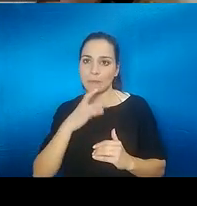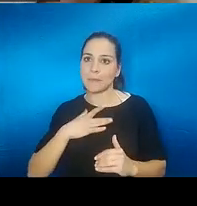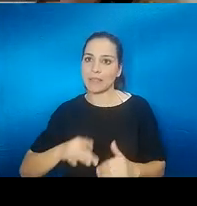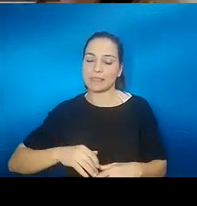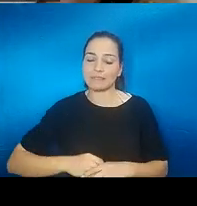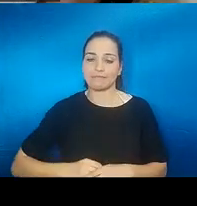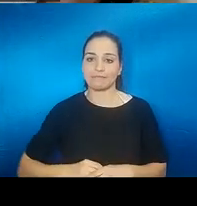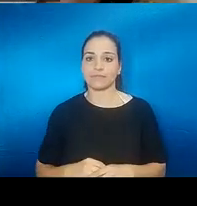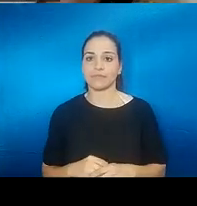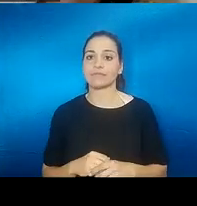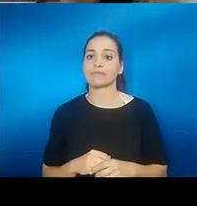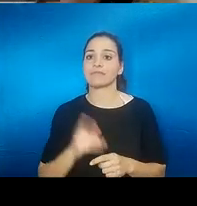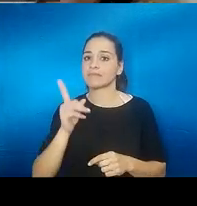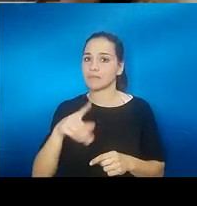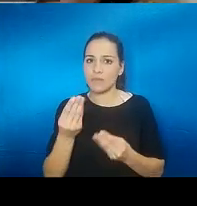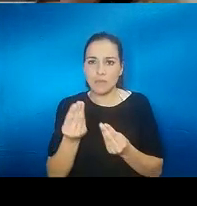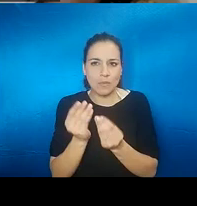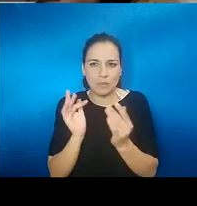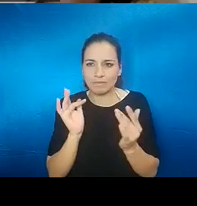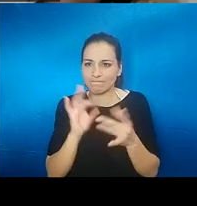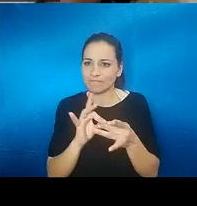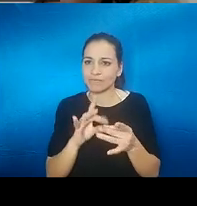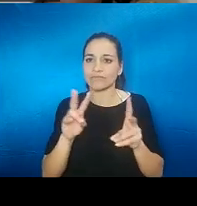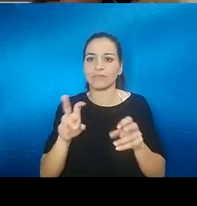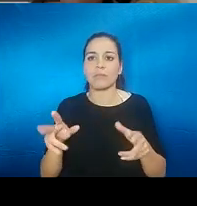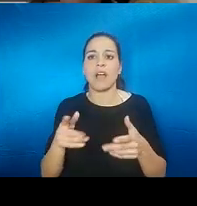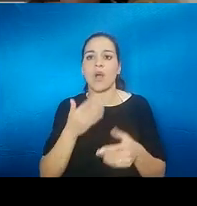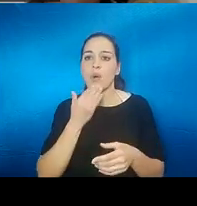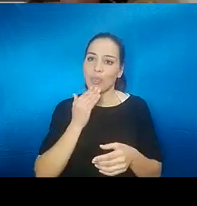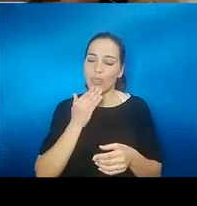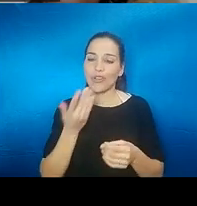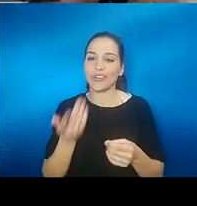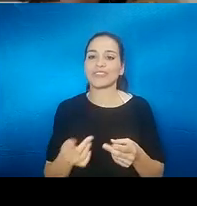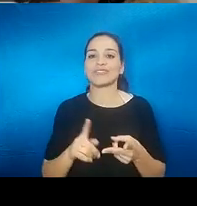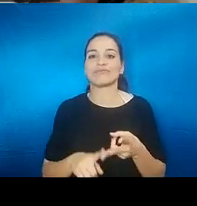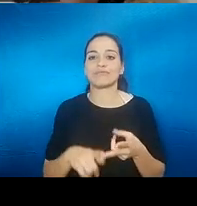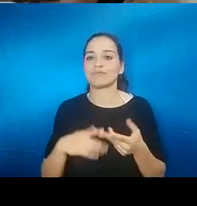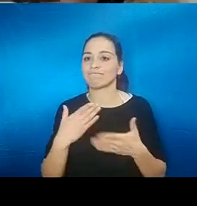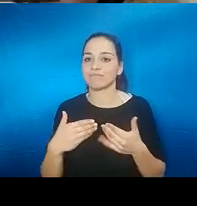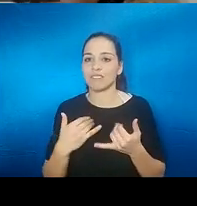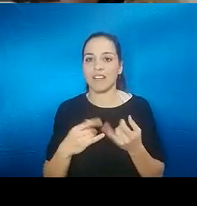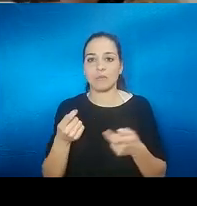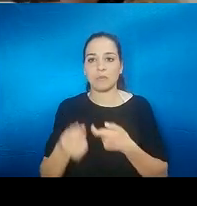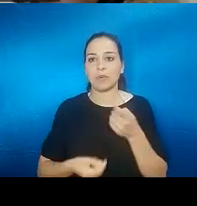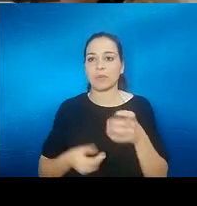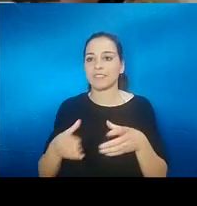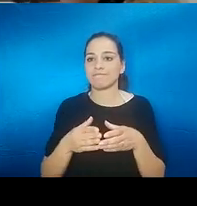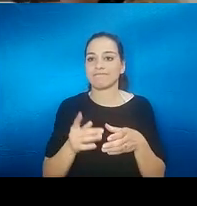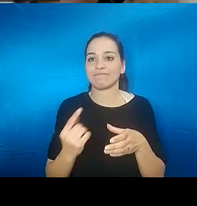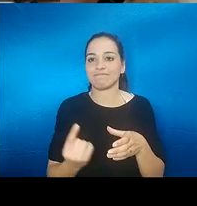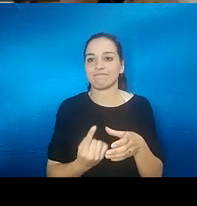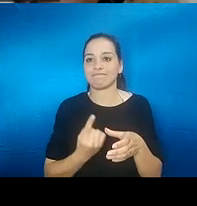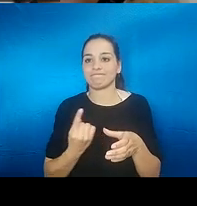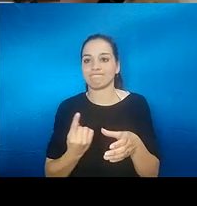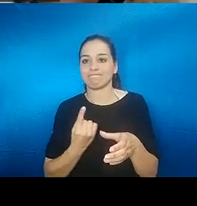está tan directamente relacionado incluso con el ocio, ir generando una tendencia al aislamiento. No en todo el mundo, pero sí en determinadas